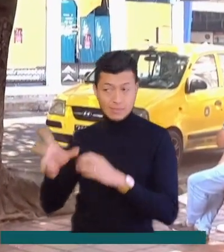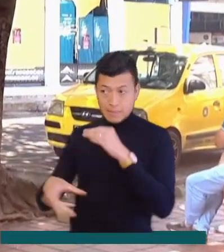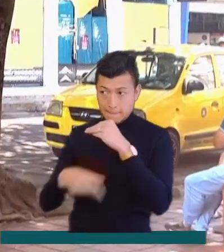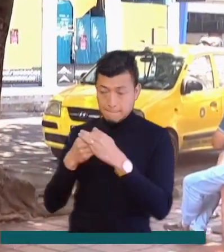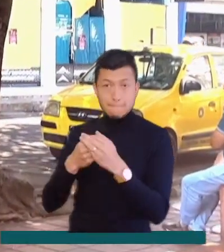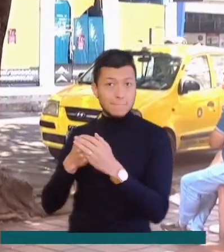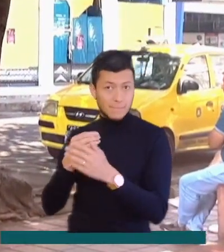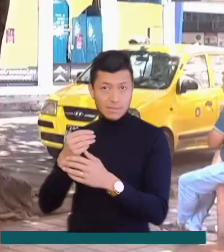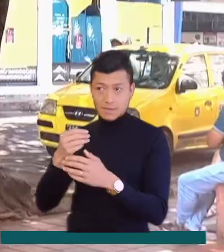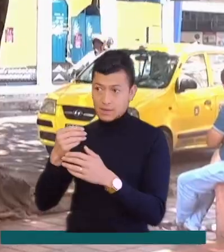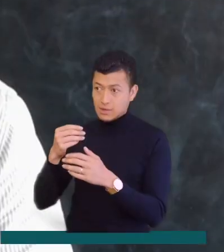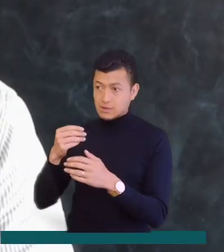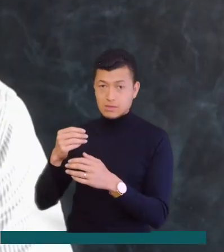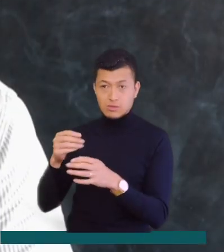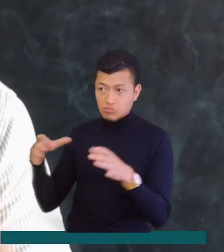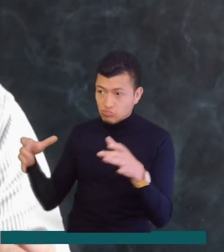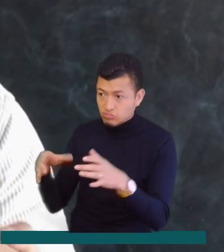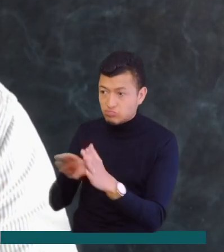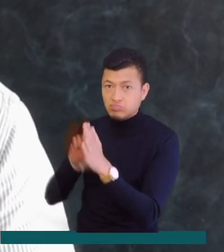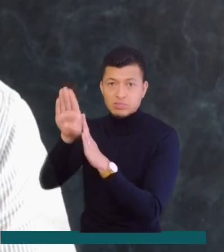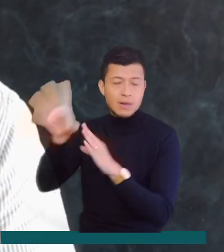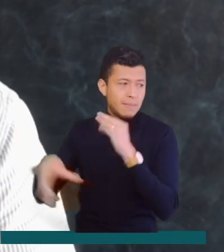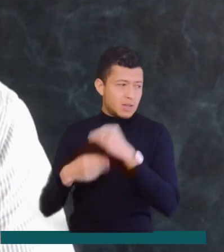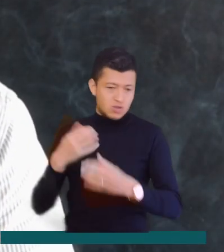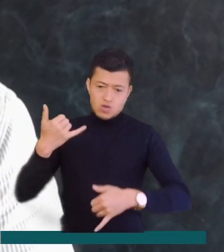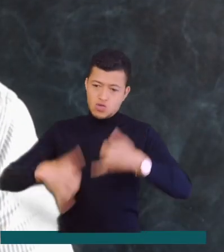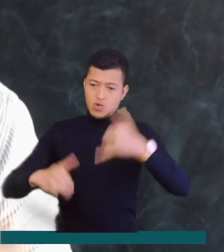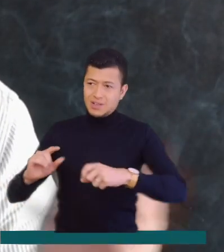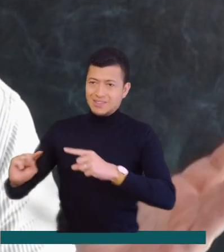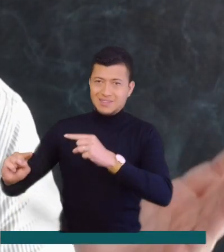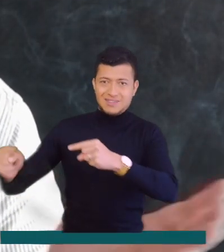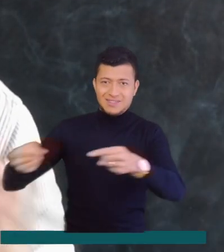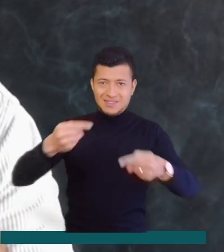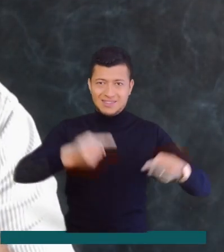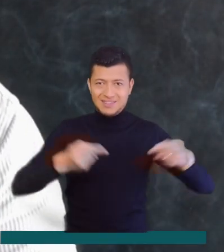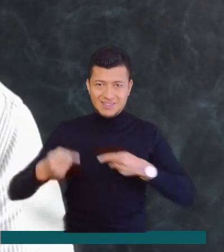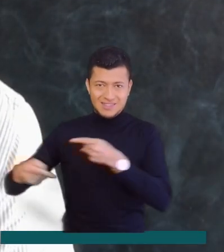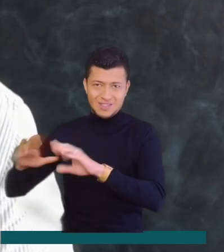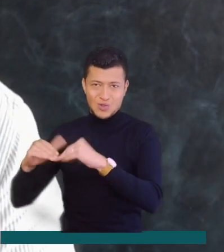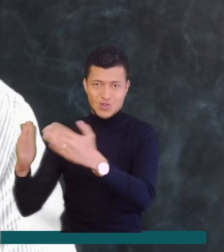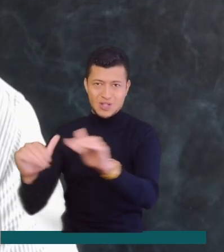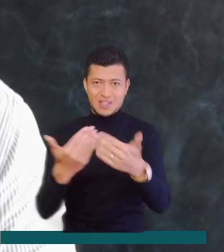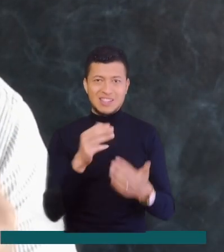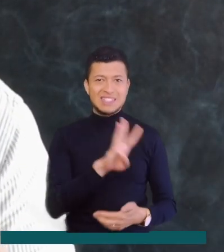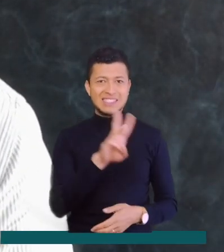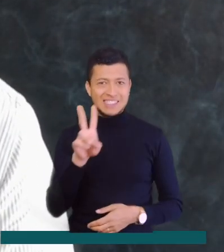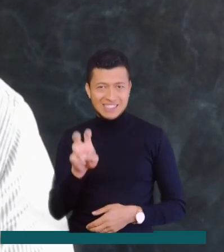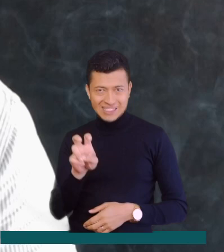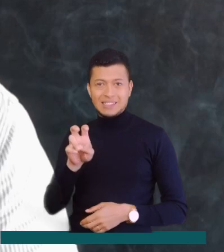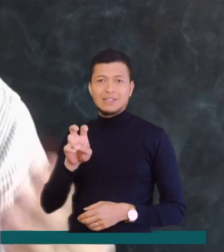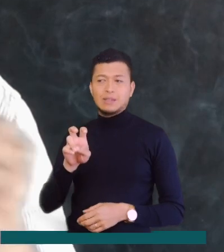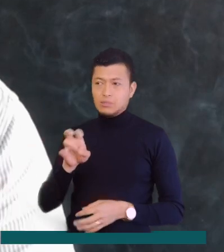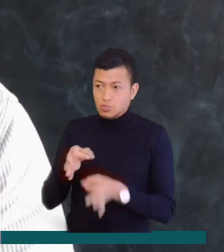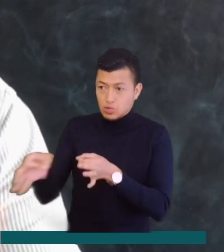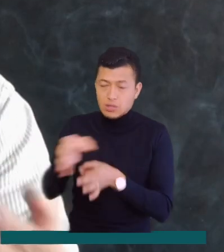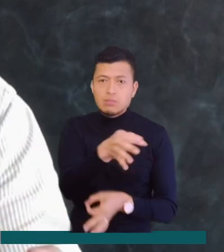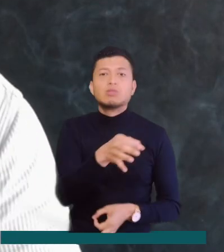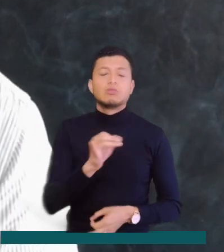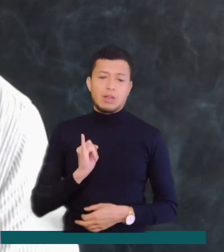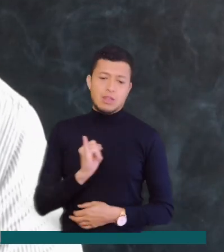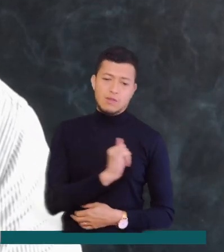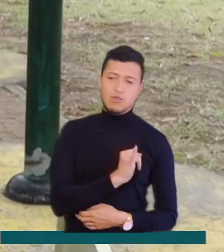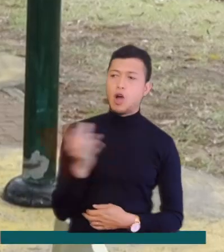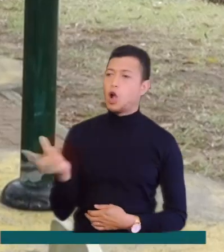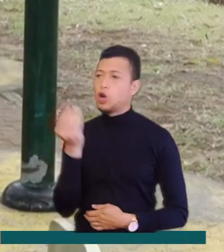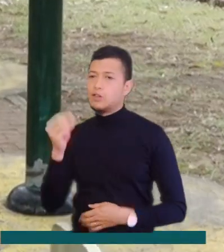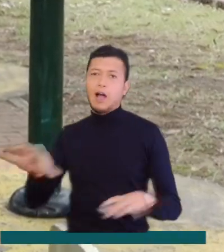rendimiento como también de proyección. Nosotros abarcamos también los juegos intercolegiados que tienen presencia en los 37 municipios en la promoción de actividades individuales y